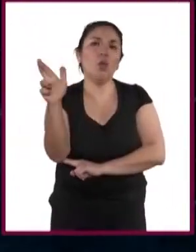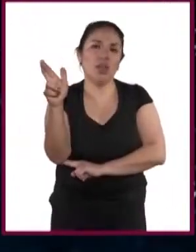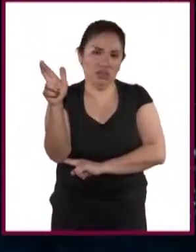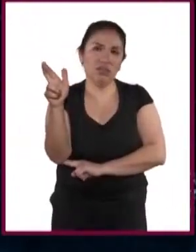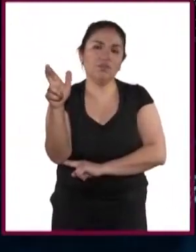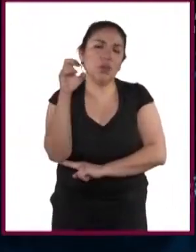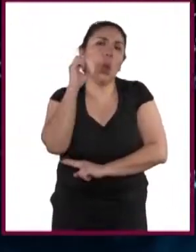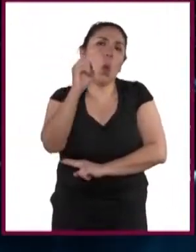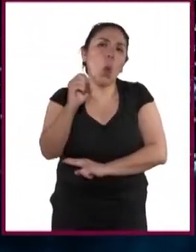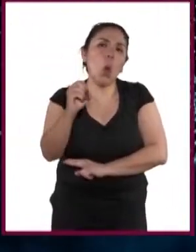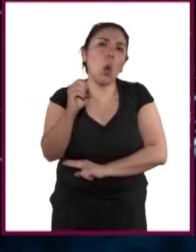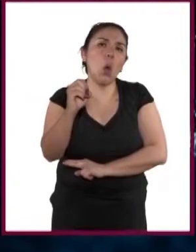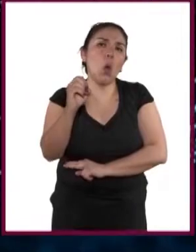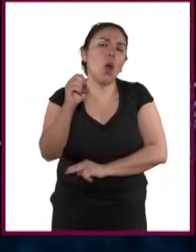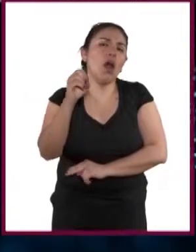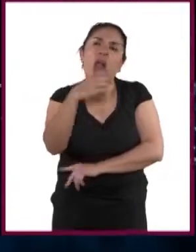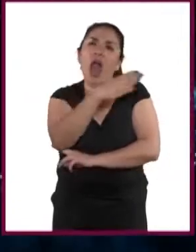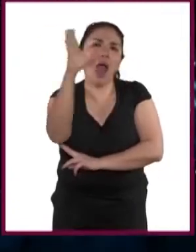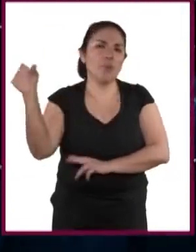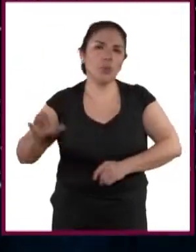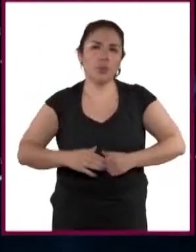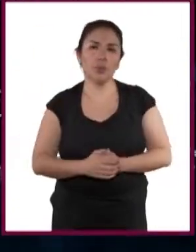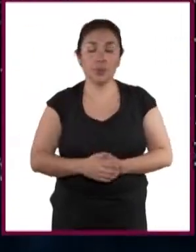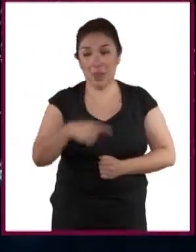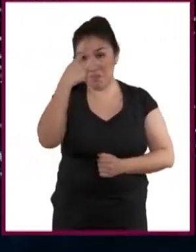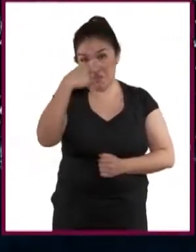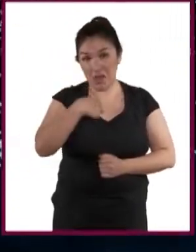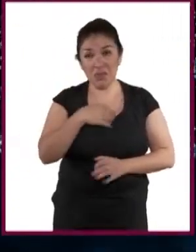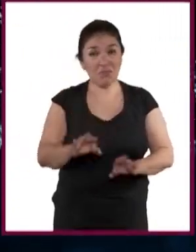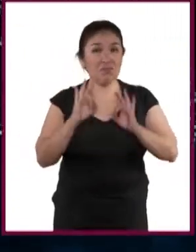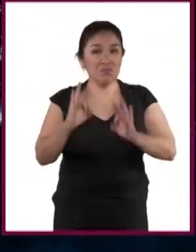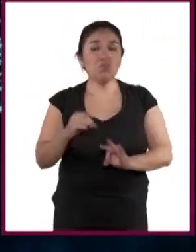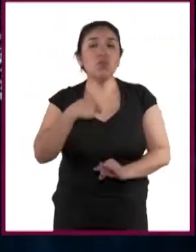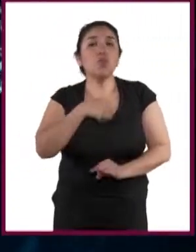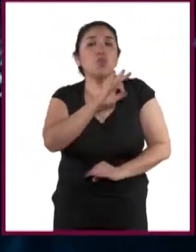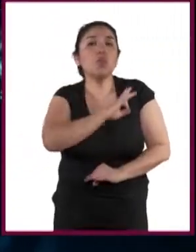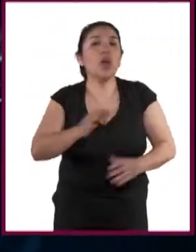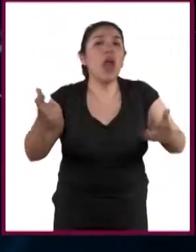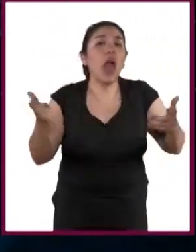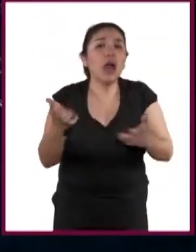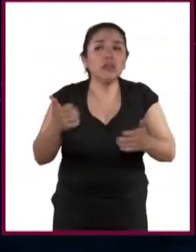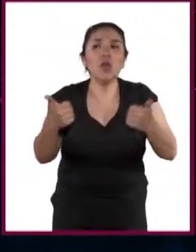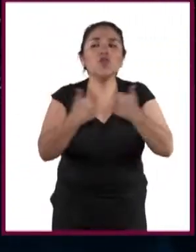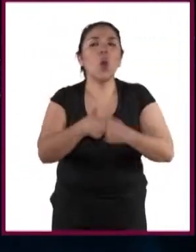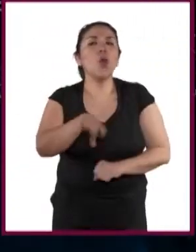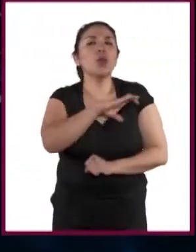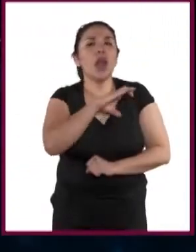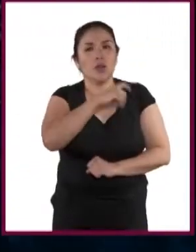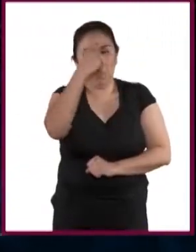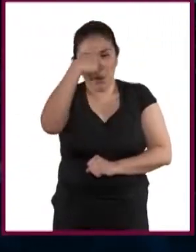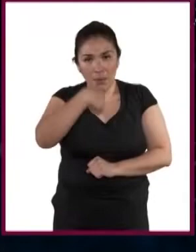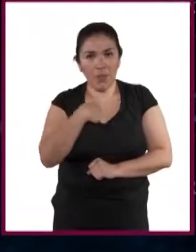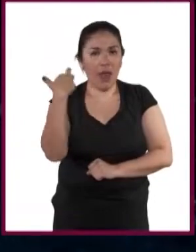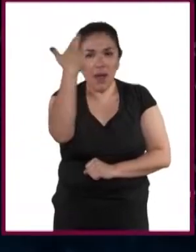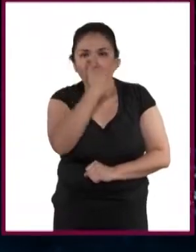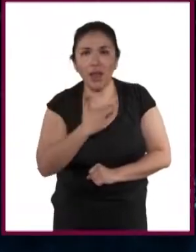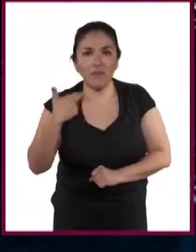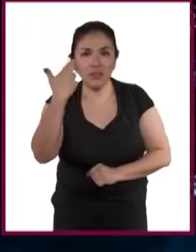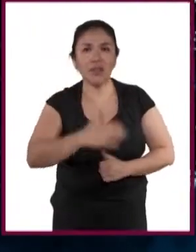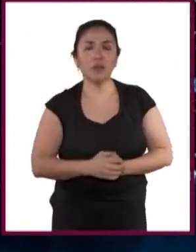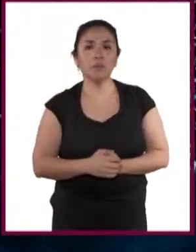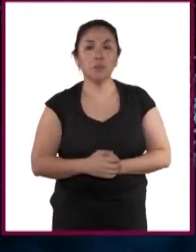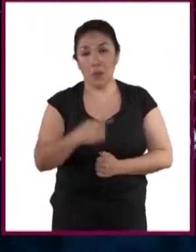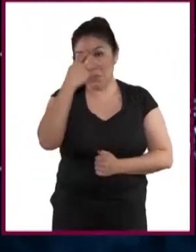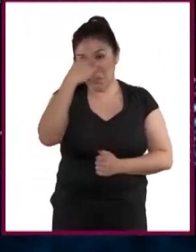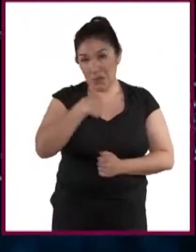o en el área de campo. El empleo ideal es el que yo pueda realizar con amor, con cariño a lo que yo estoy realizando.